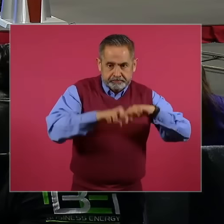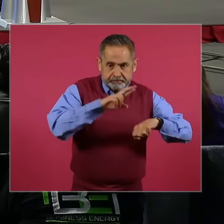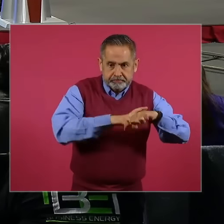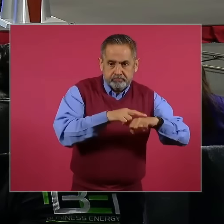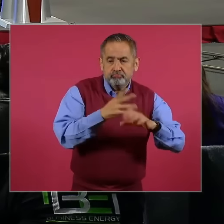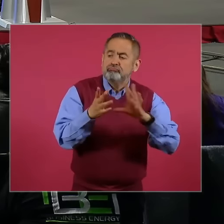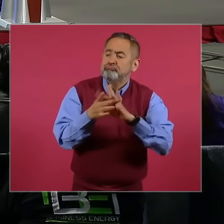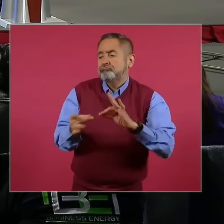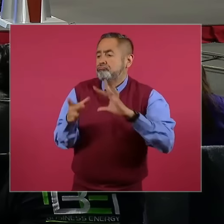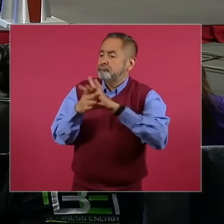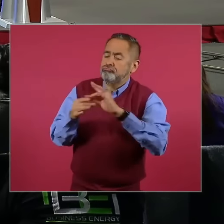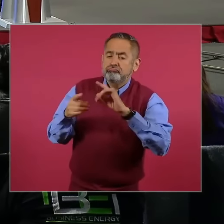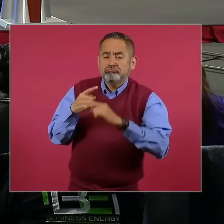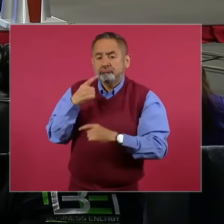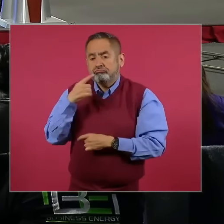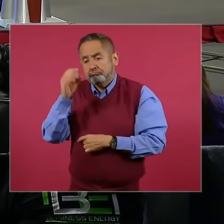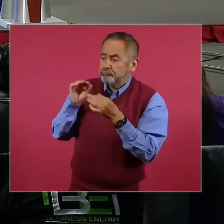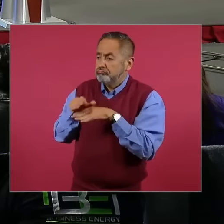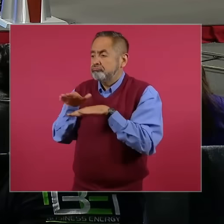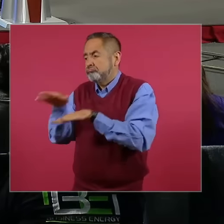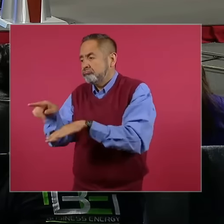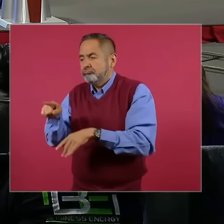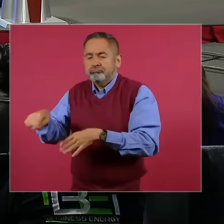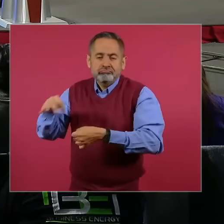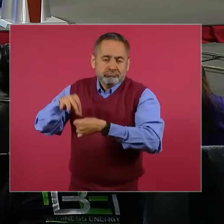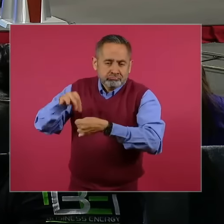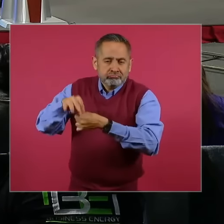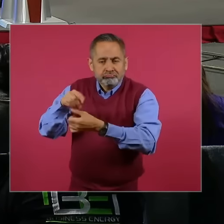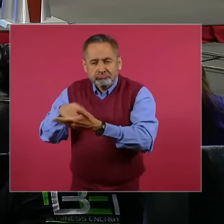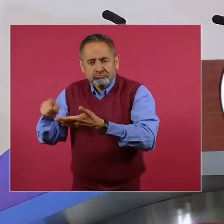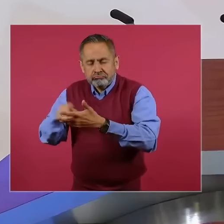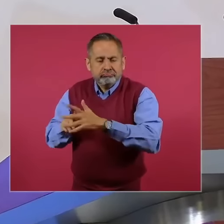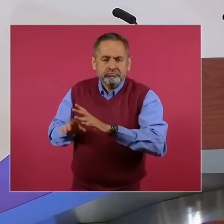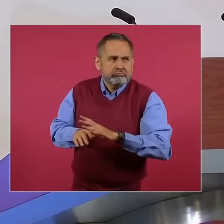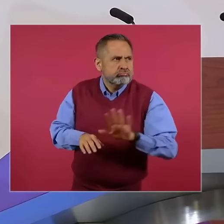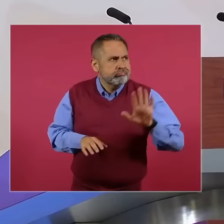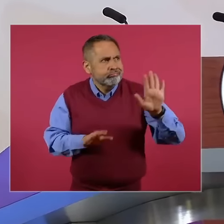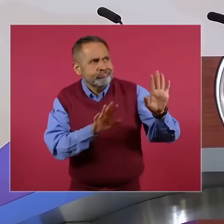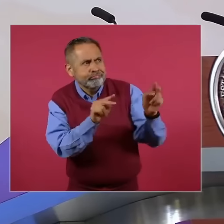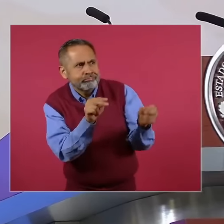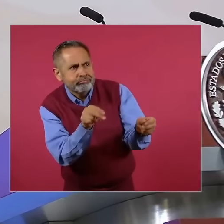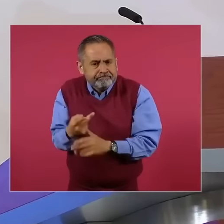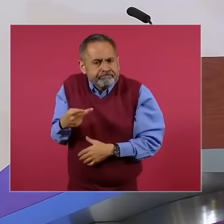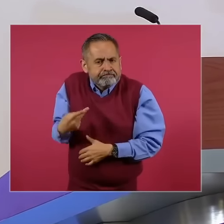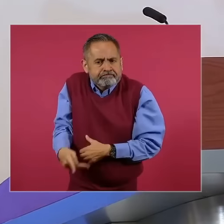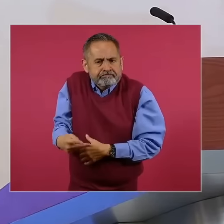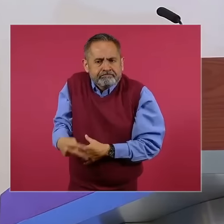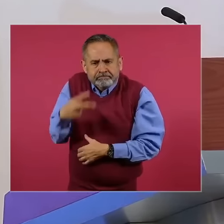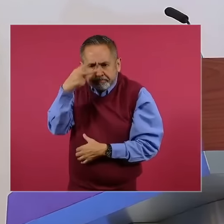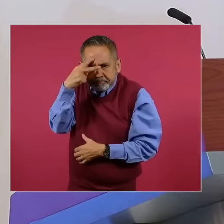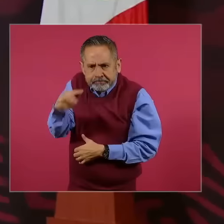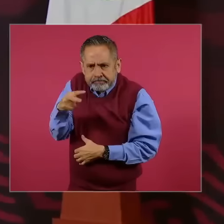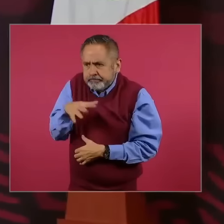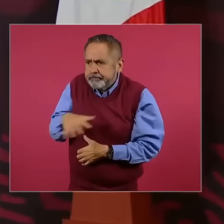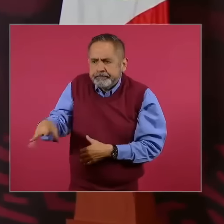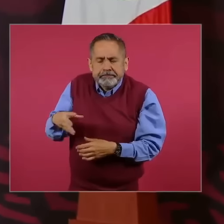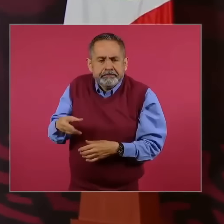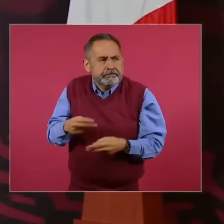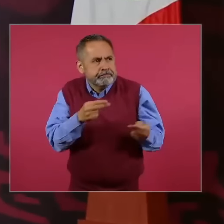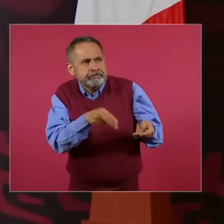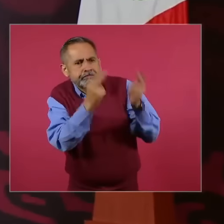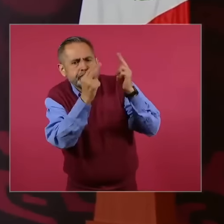expresando su postura sobre este tema que es de carácter estrictamente interno del Estado mexicano,